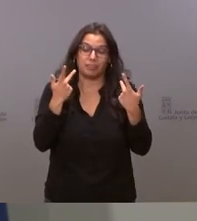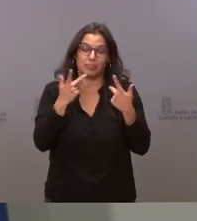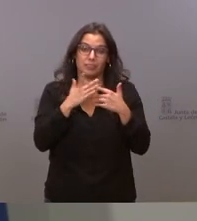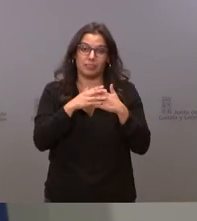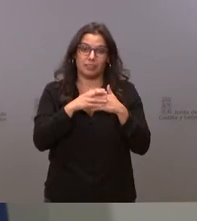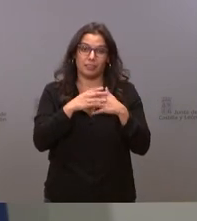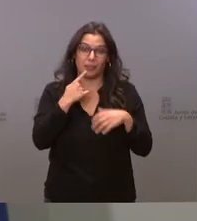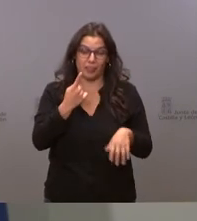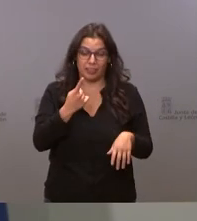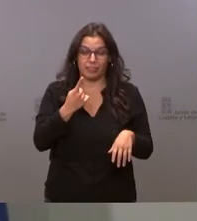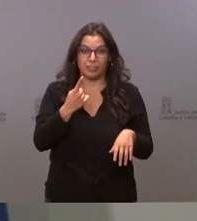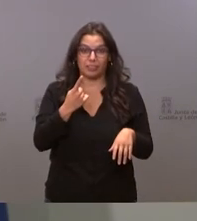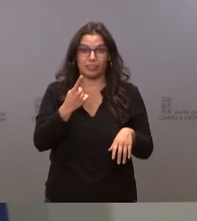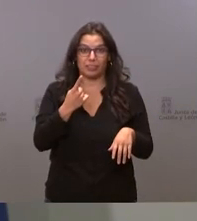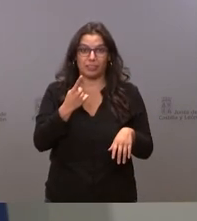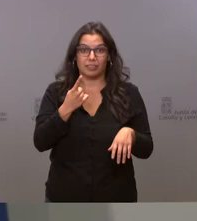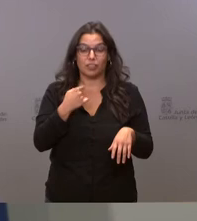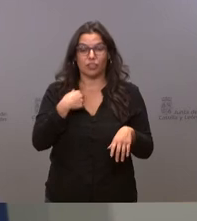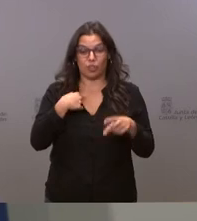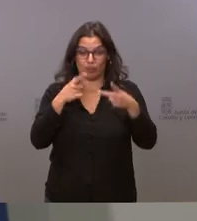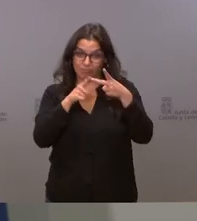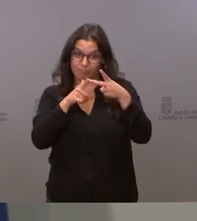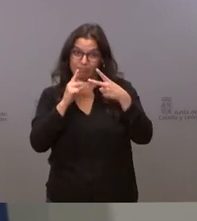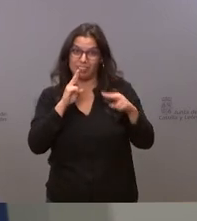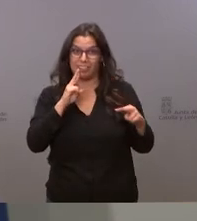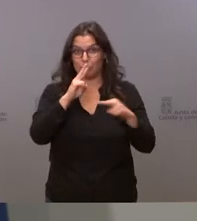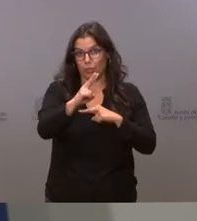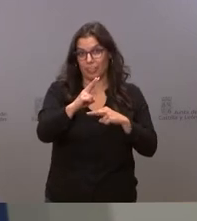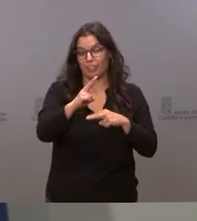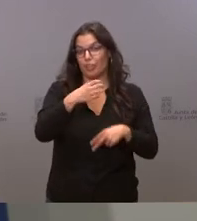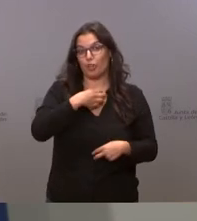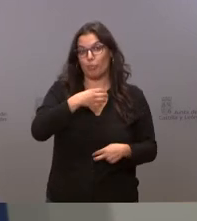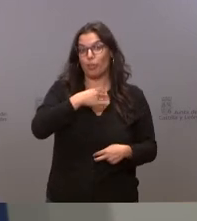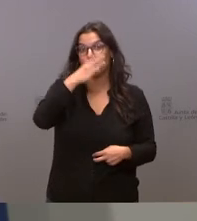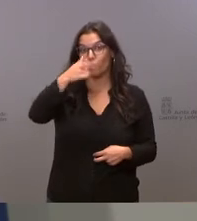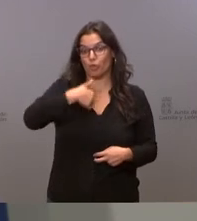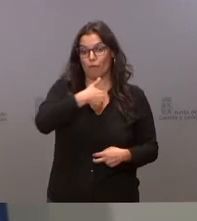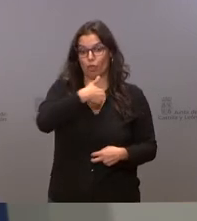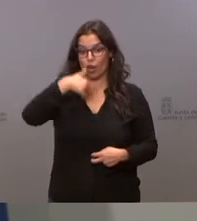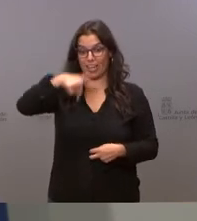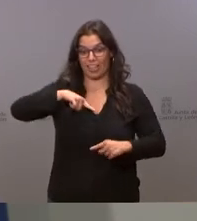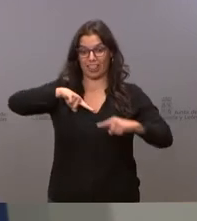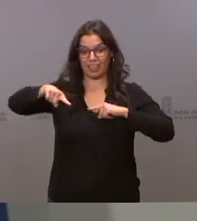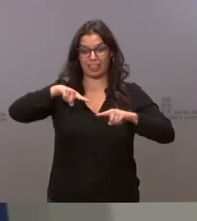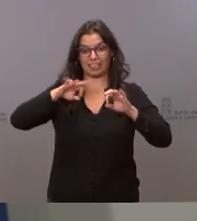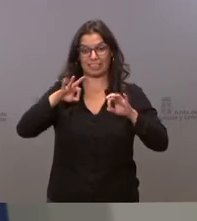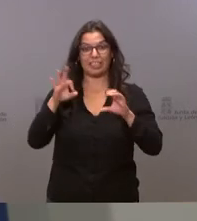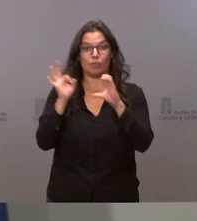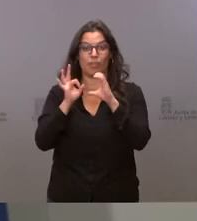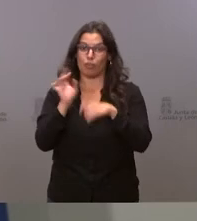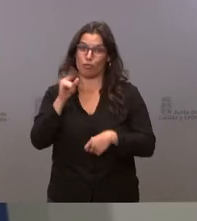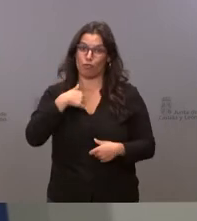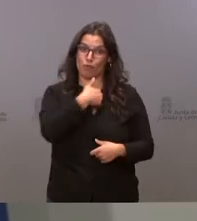decirle que yo hoy no puedo contestarle aquí como dirigente de ciudadanos porque hoy estoy aquí como portavoz